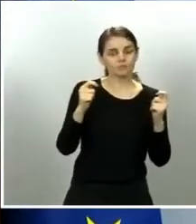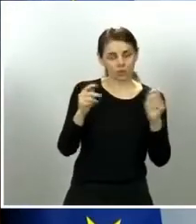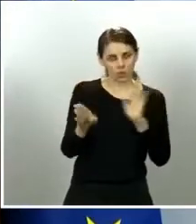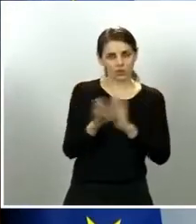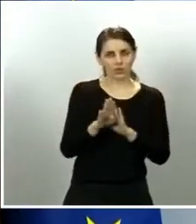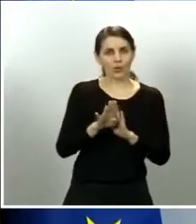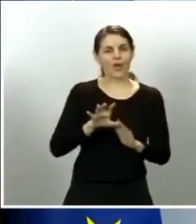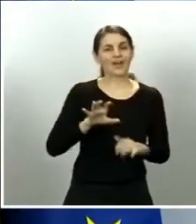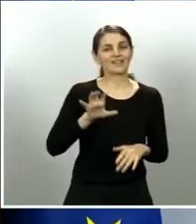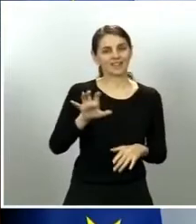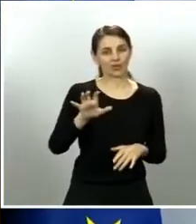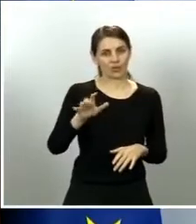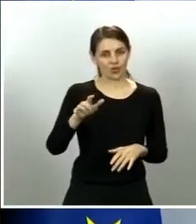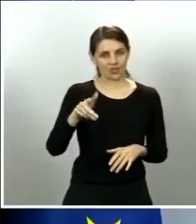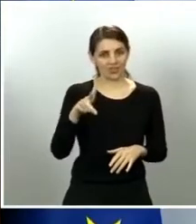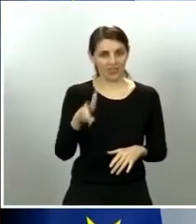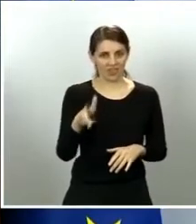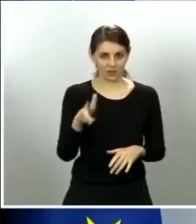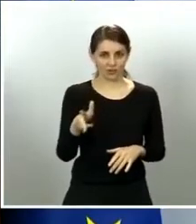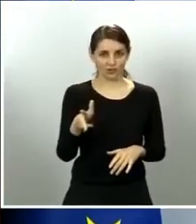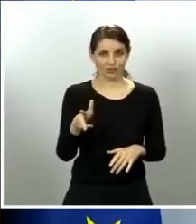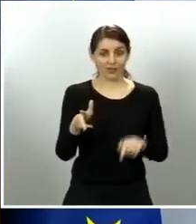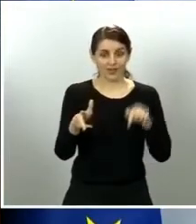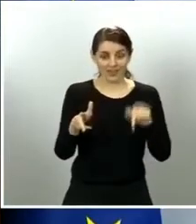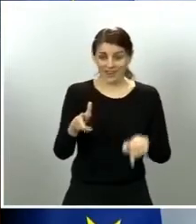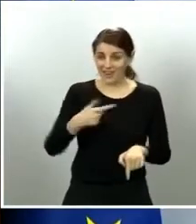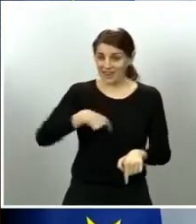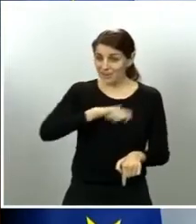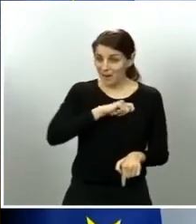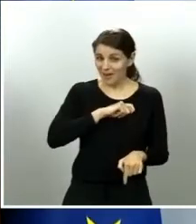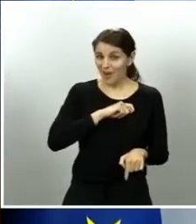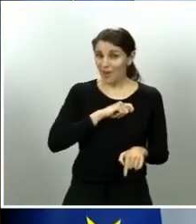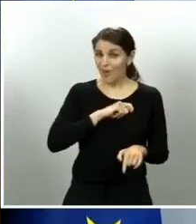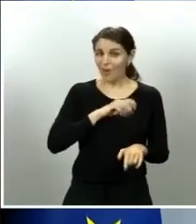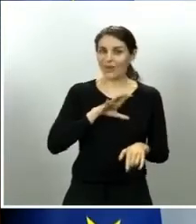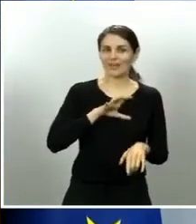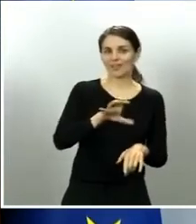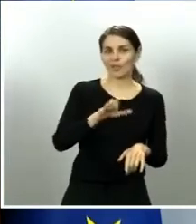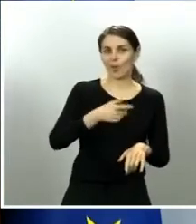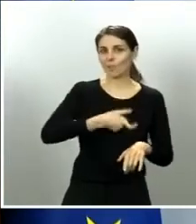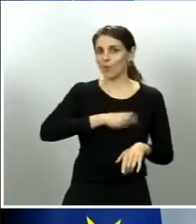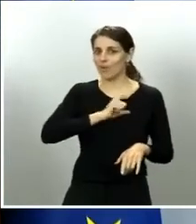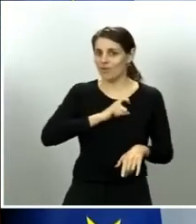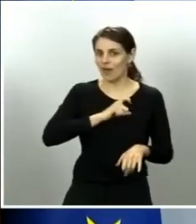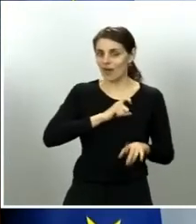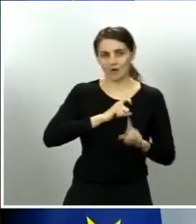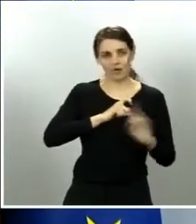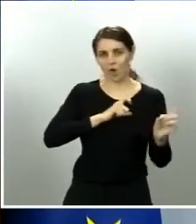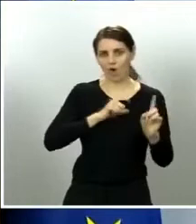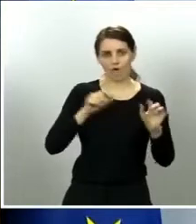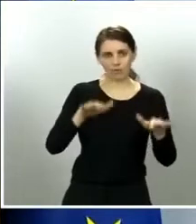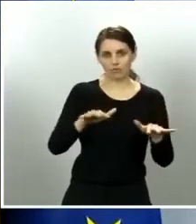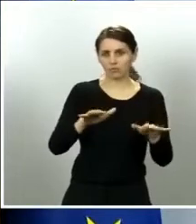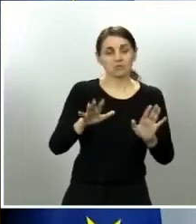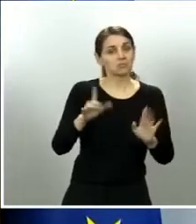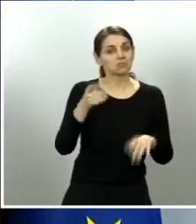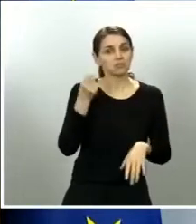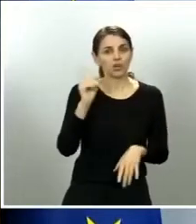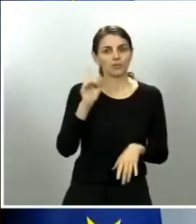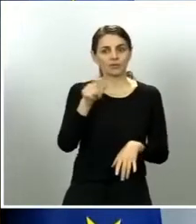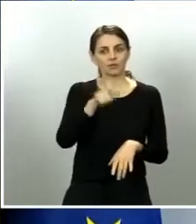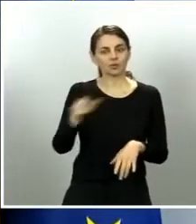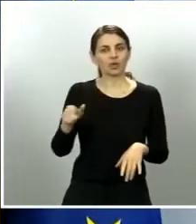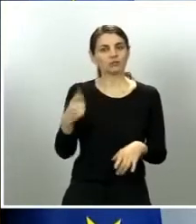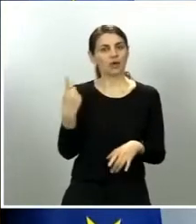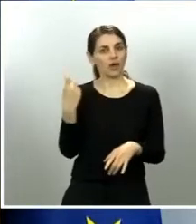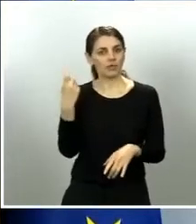es un estado policial quiero decir estarán los efectivos necesarios y precisos dentro de lo que es un estado